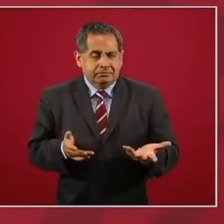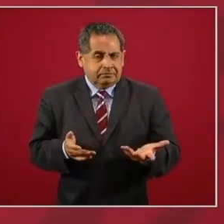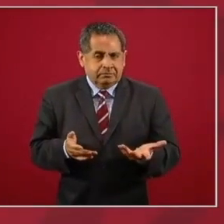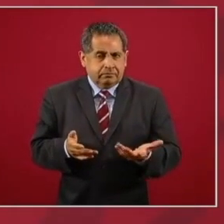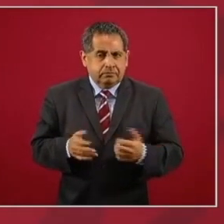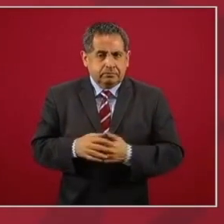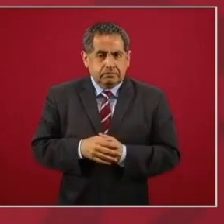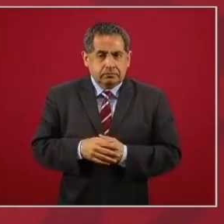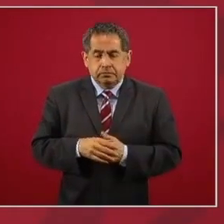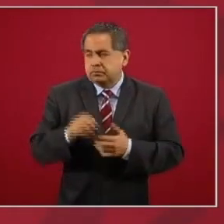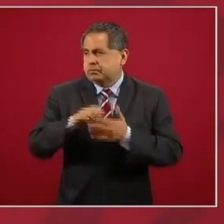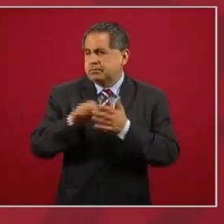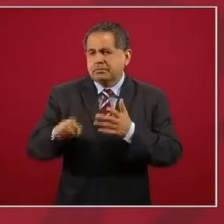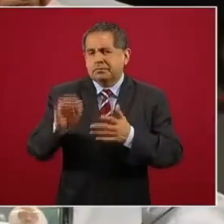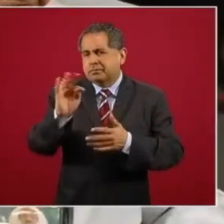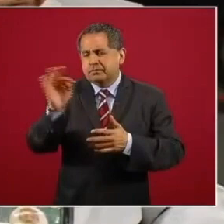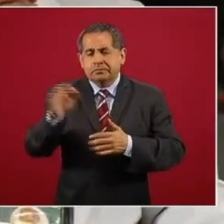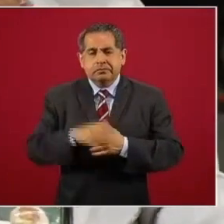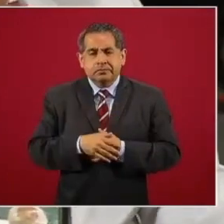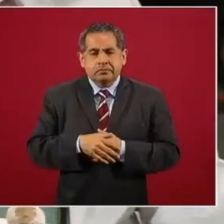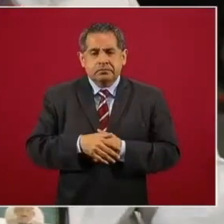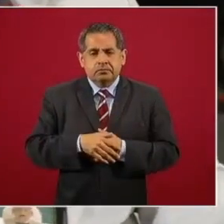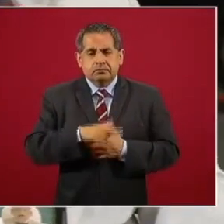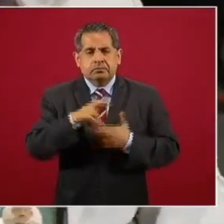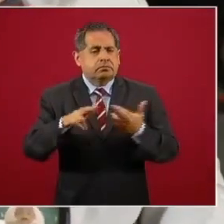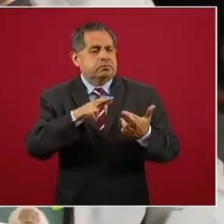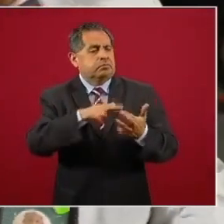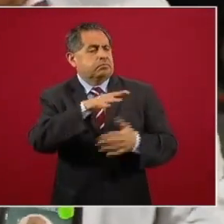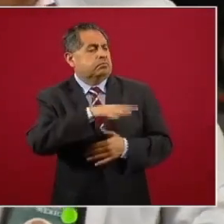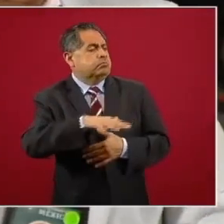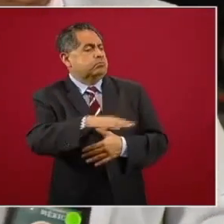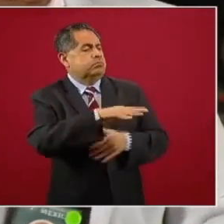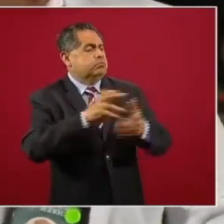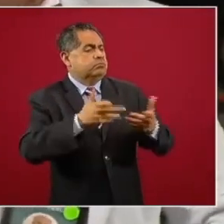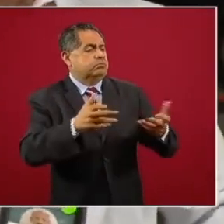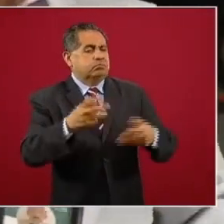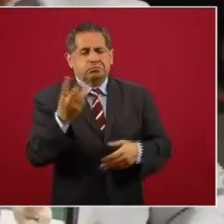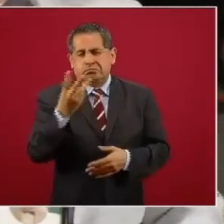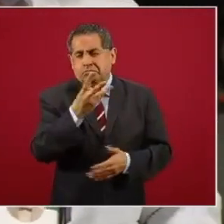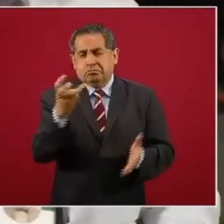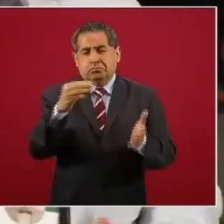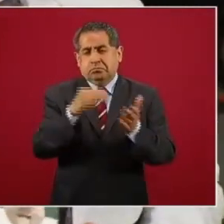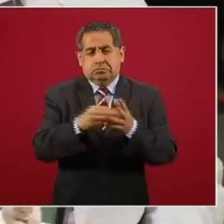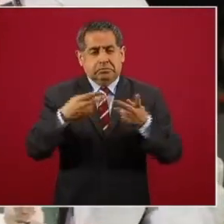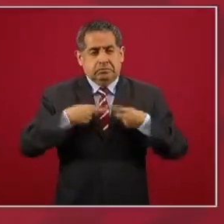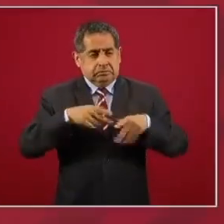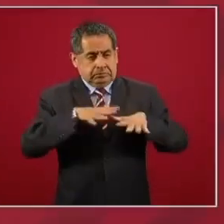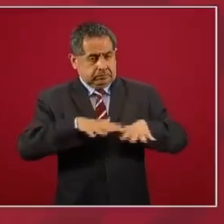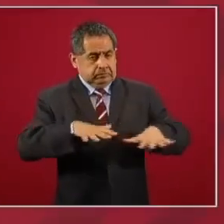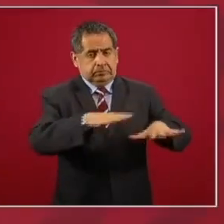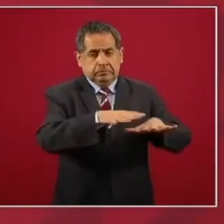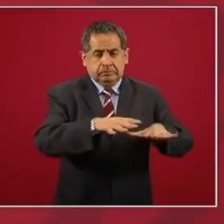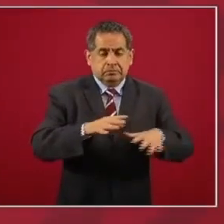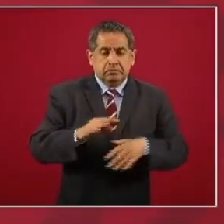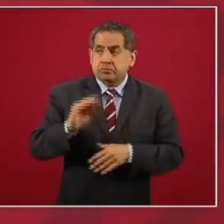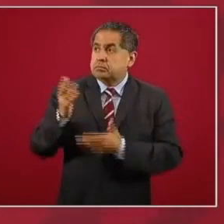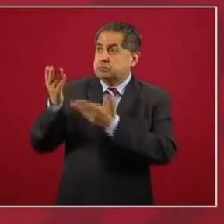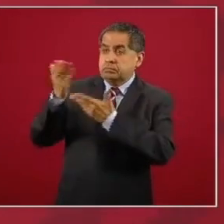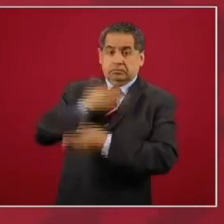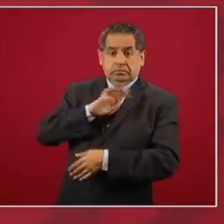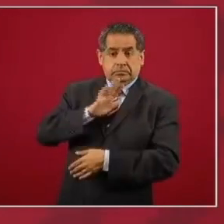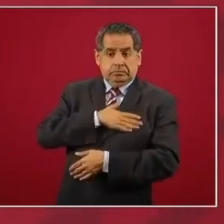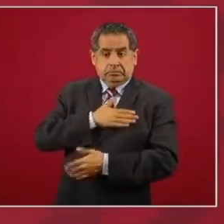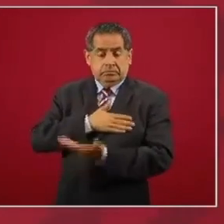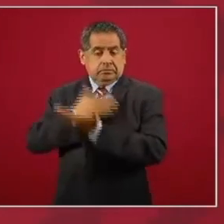si habían en una región 300 mil habitantes, cuando llegan